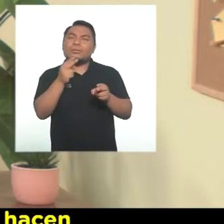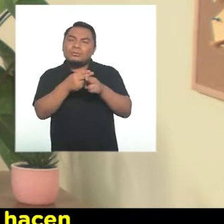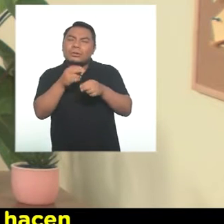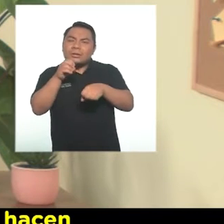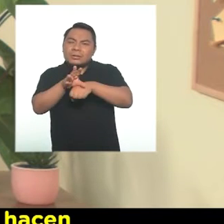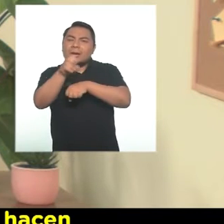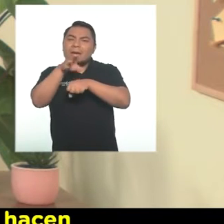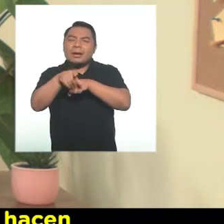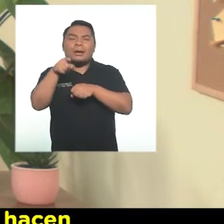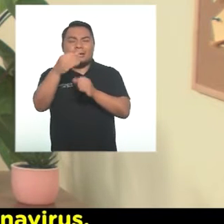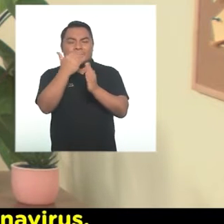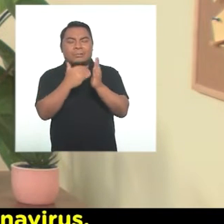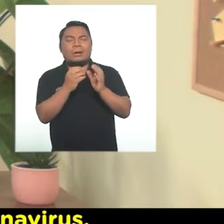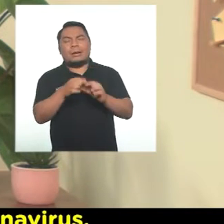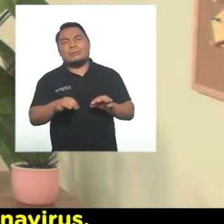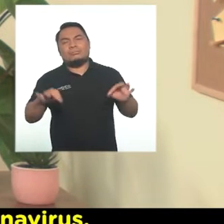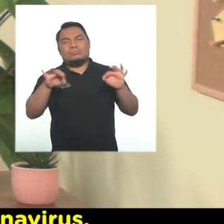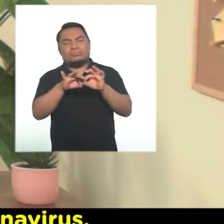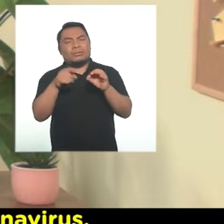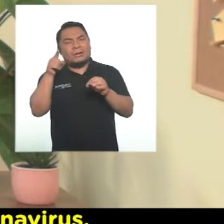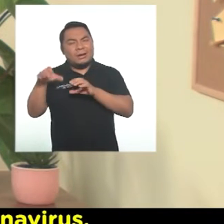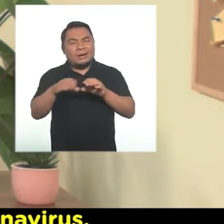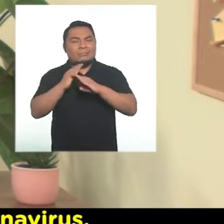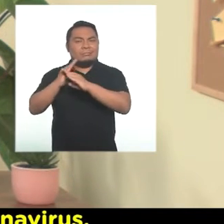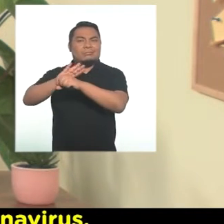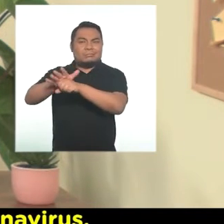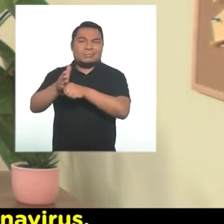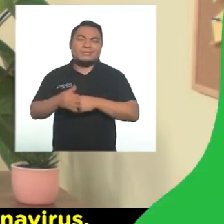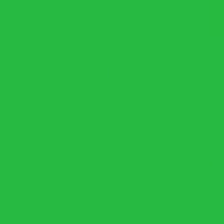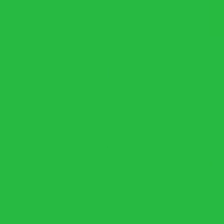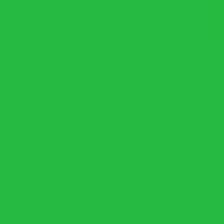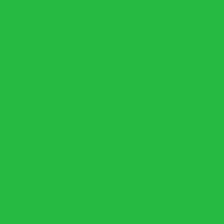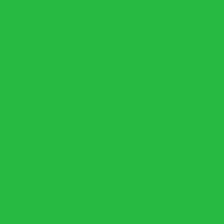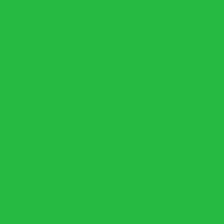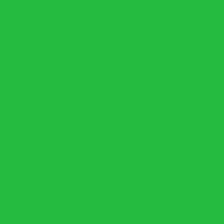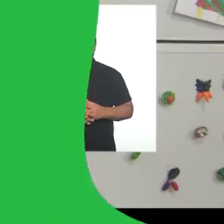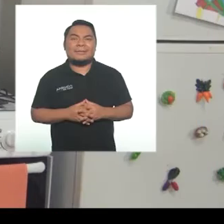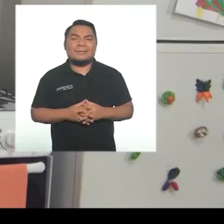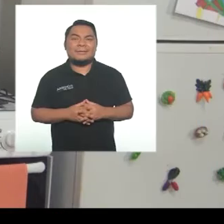son pequeñas acciones que hacen grande nuestro esfuerzo para vencer al coronavirus.